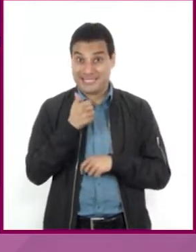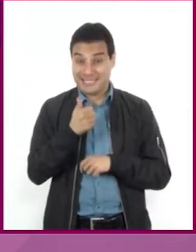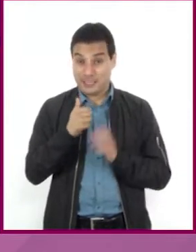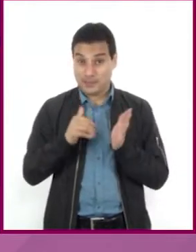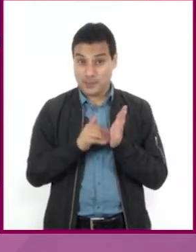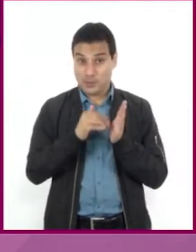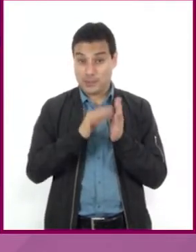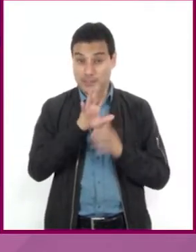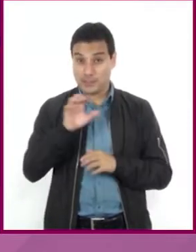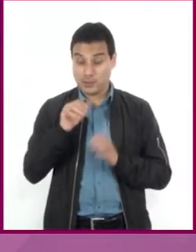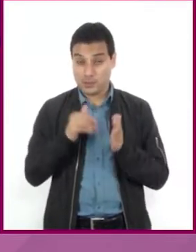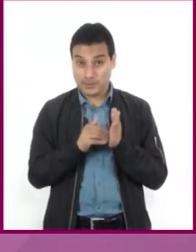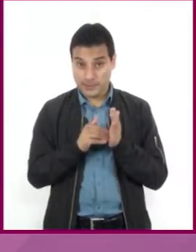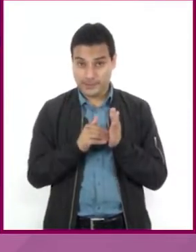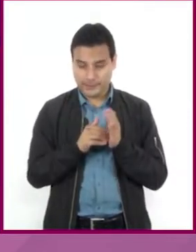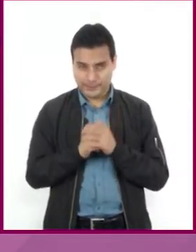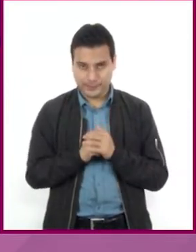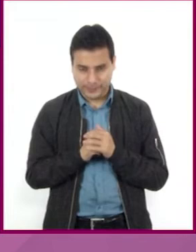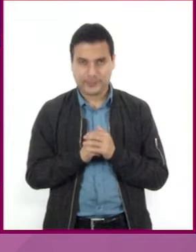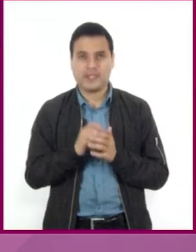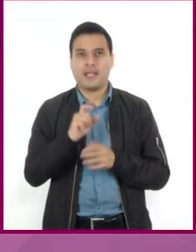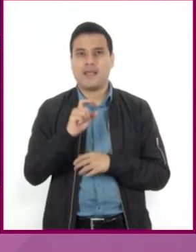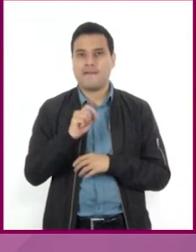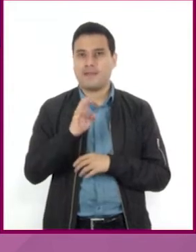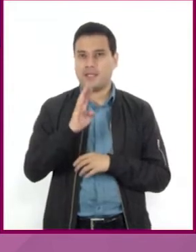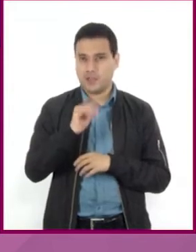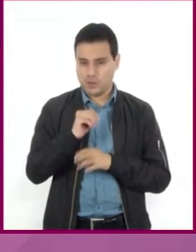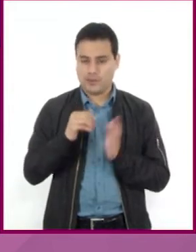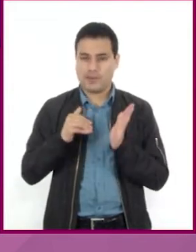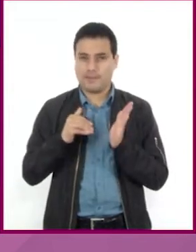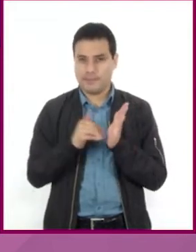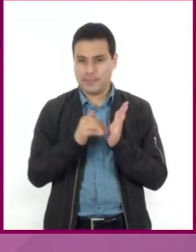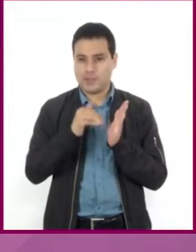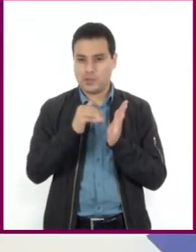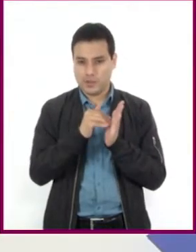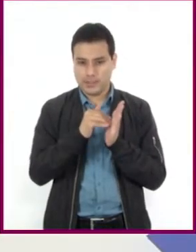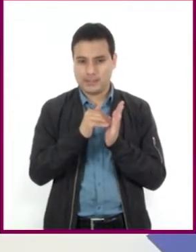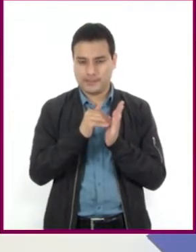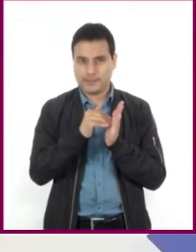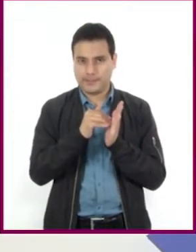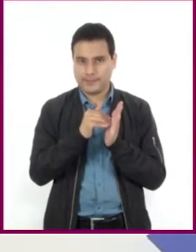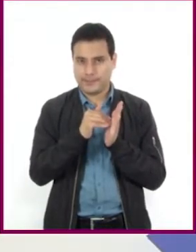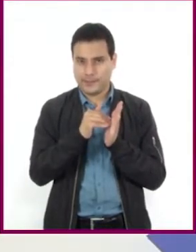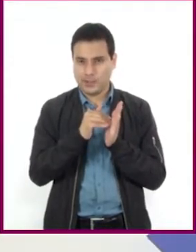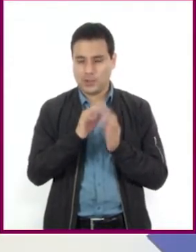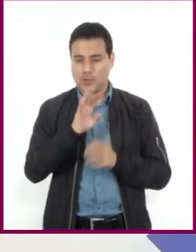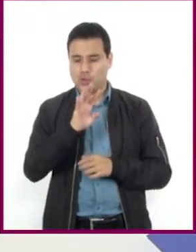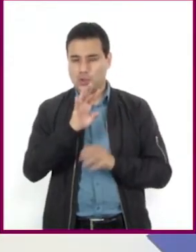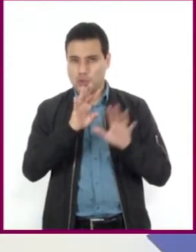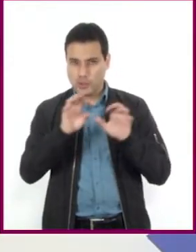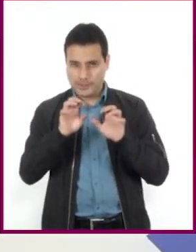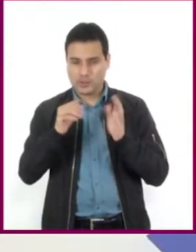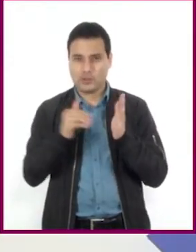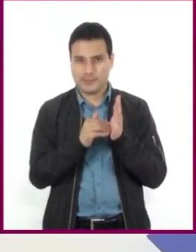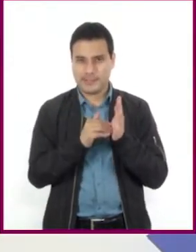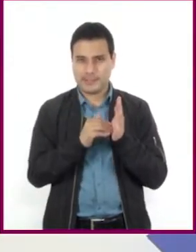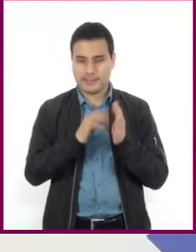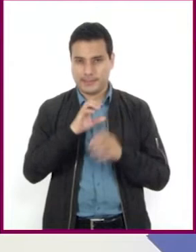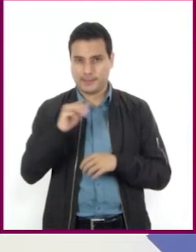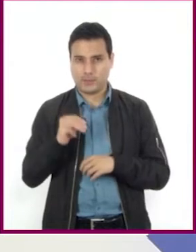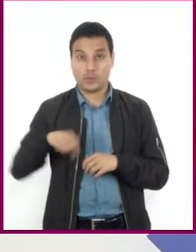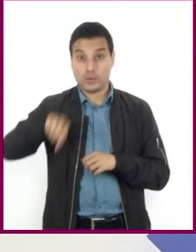,000, 29,900,000 centímetros. Apóyense en sus conocimientos